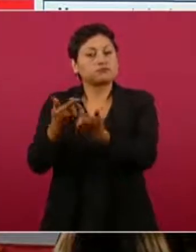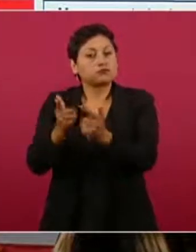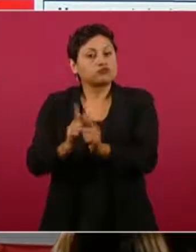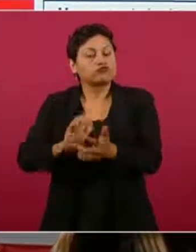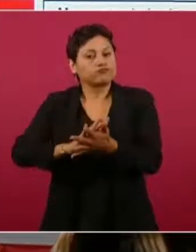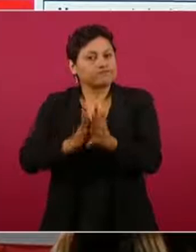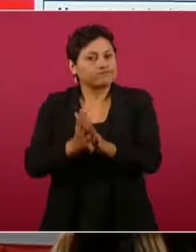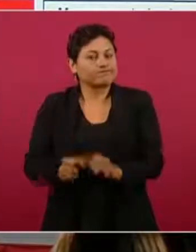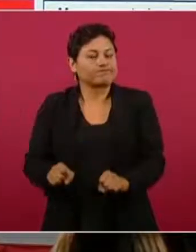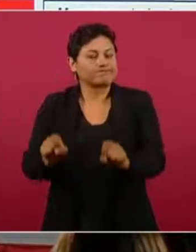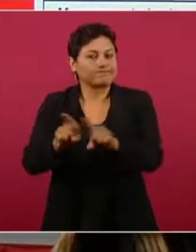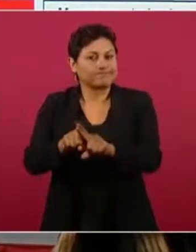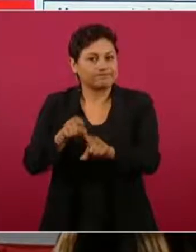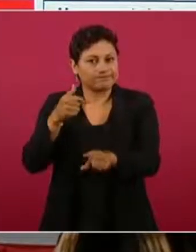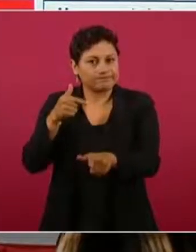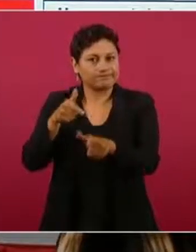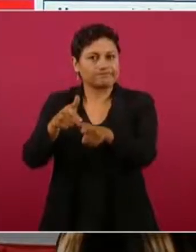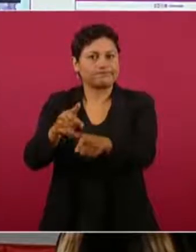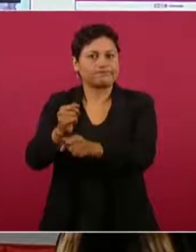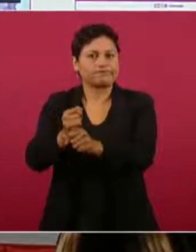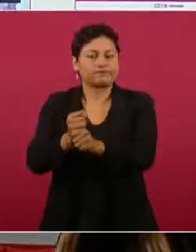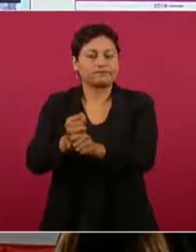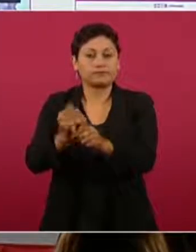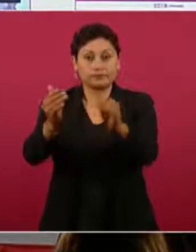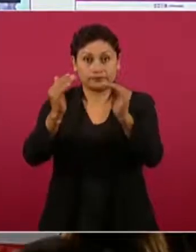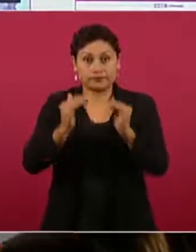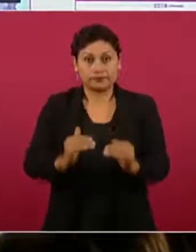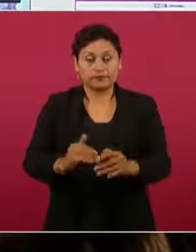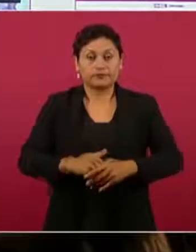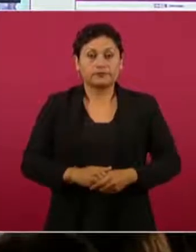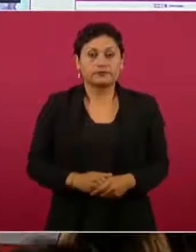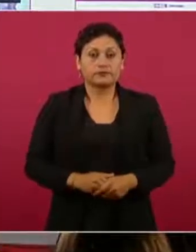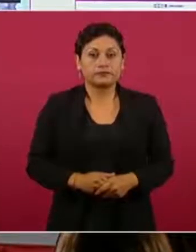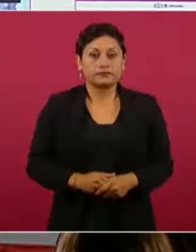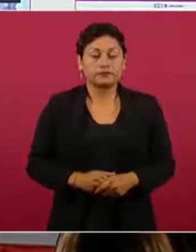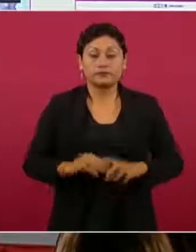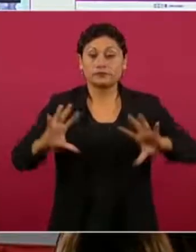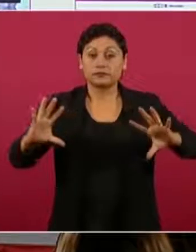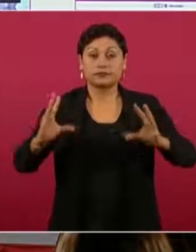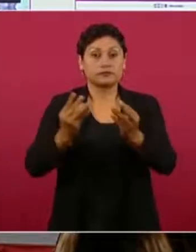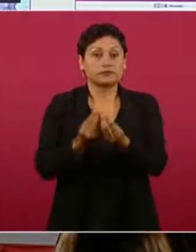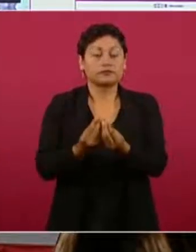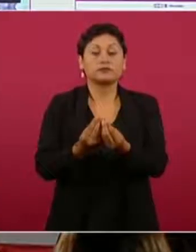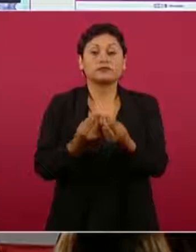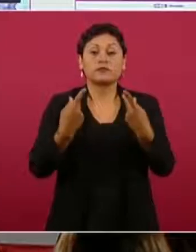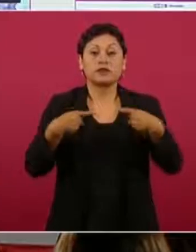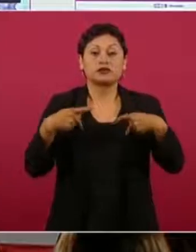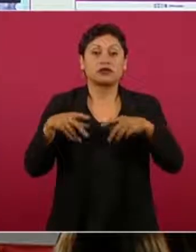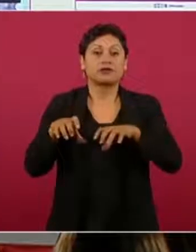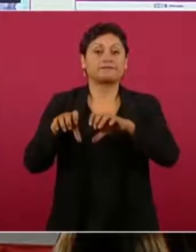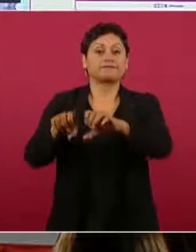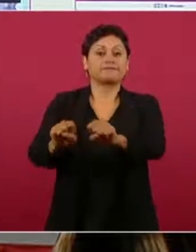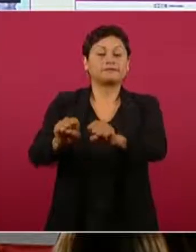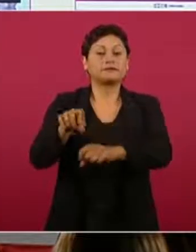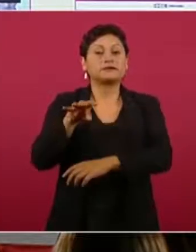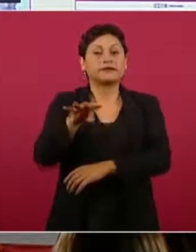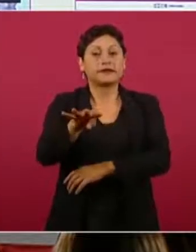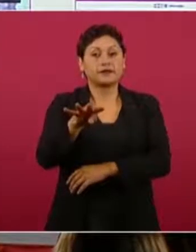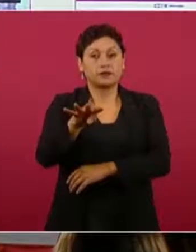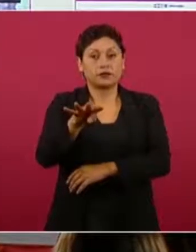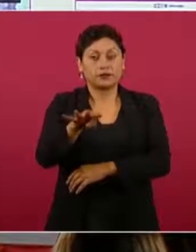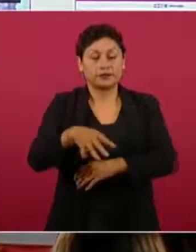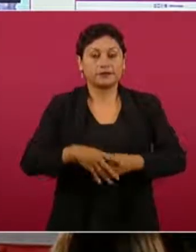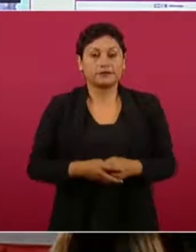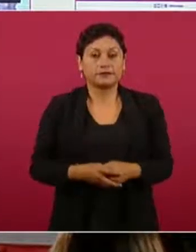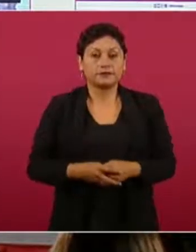En total, hay 19 detenidos a partir de la